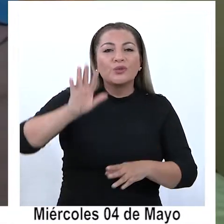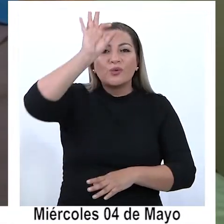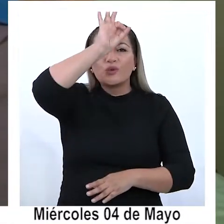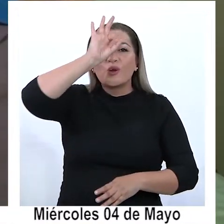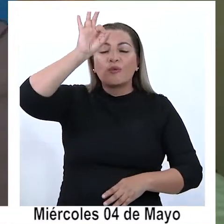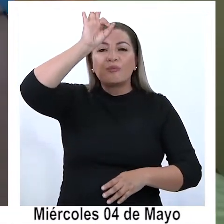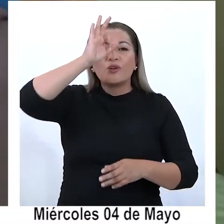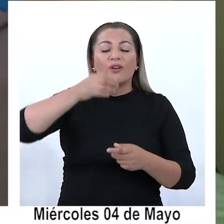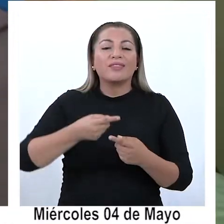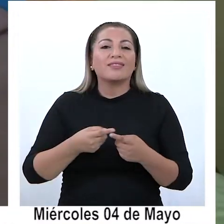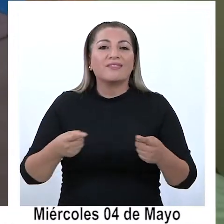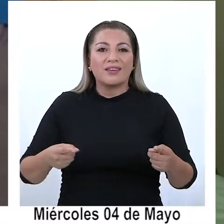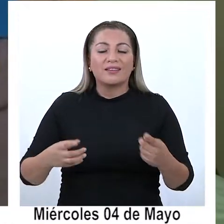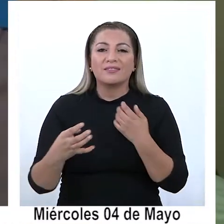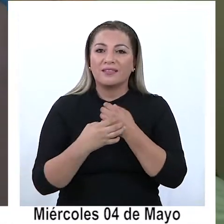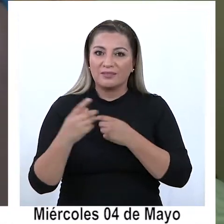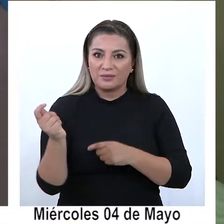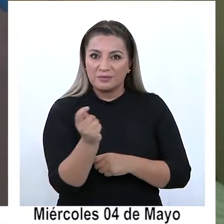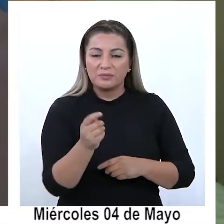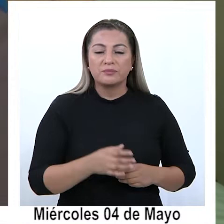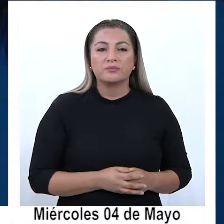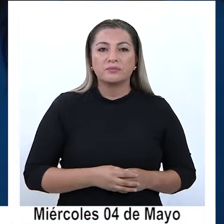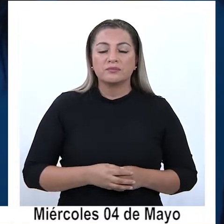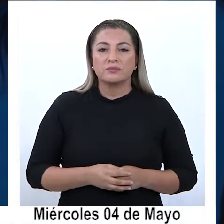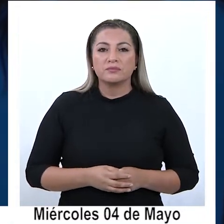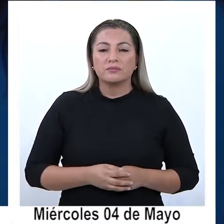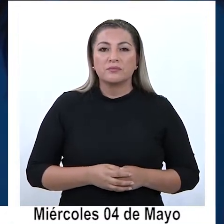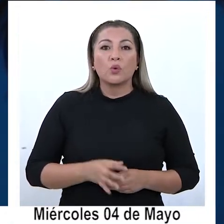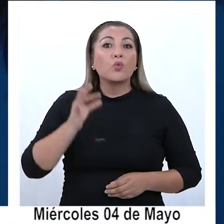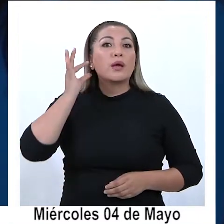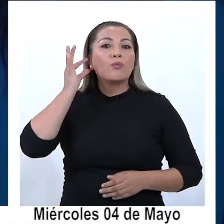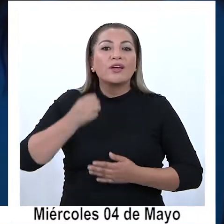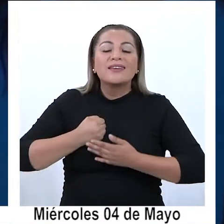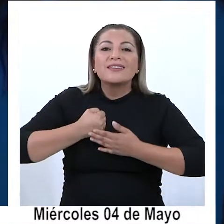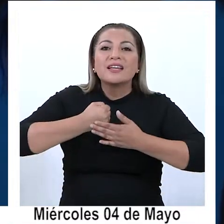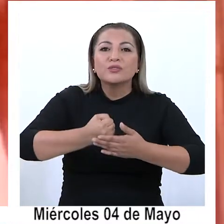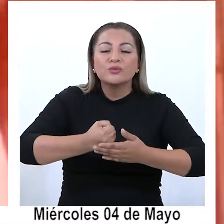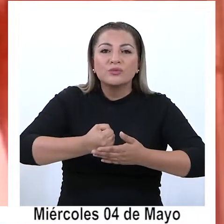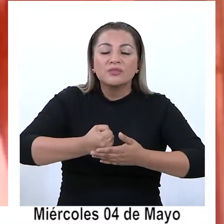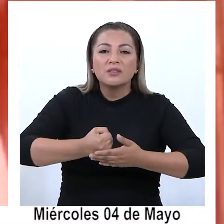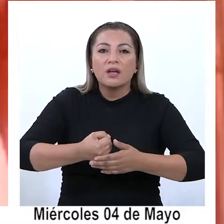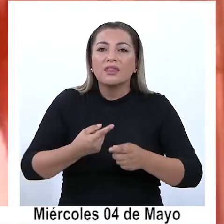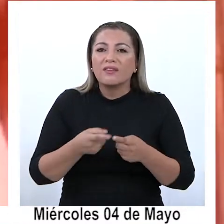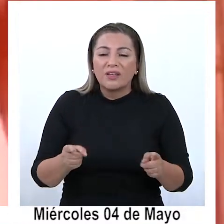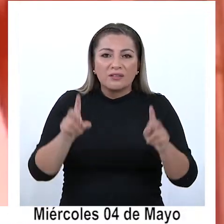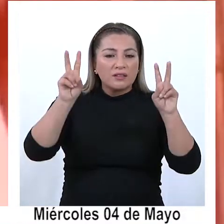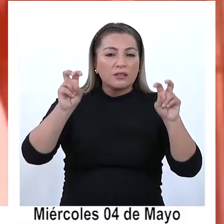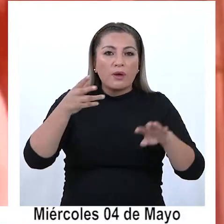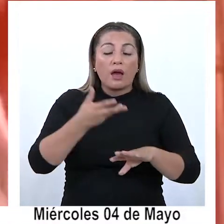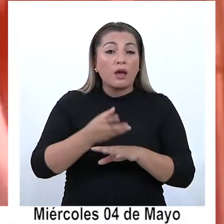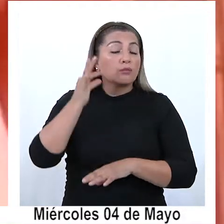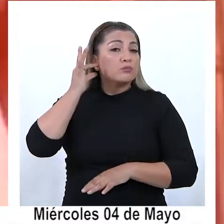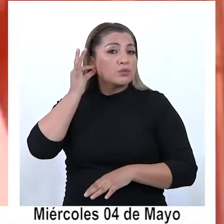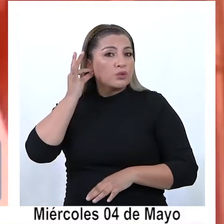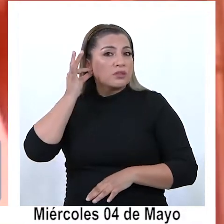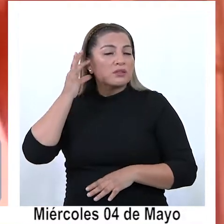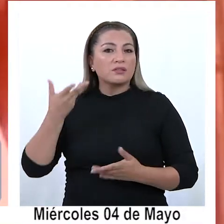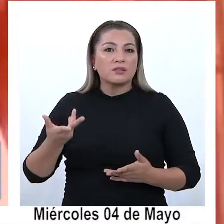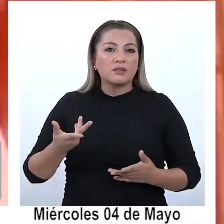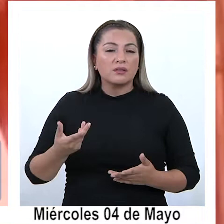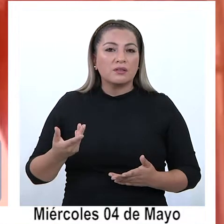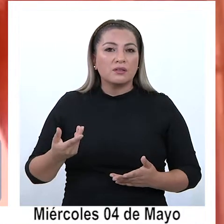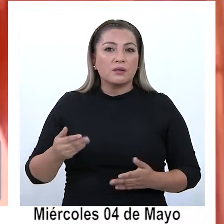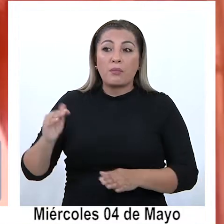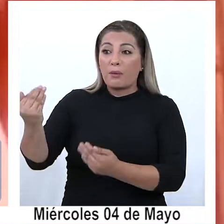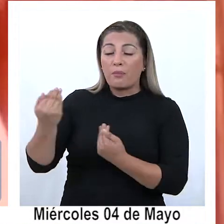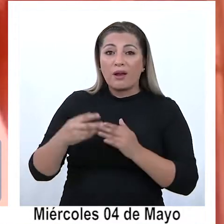desde el territorio. Los saberes de las parteras se van adaptando a distintos contextos. Hoy en día también hay parteras, como una de las colaboradoras